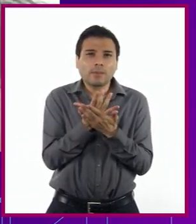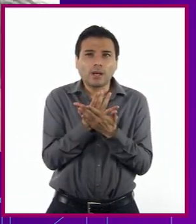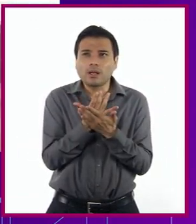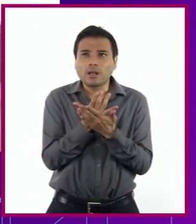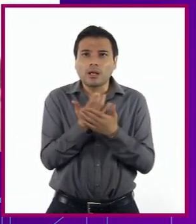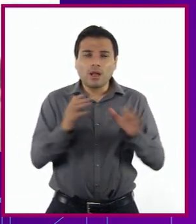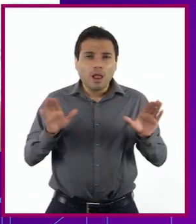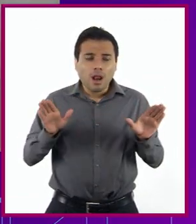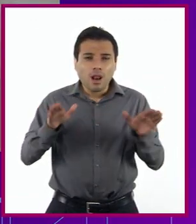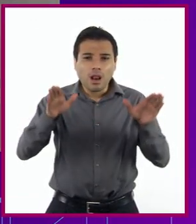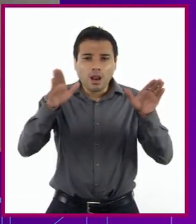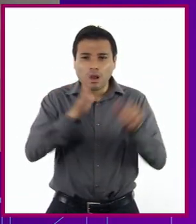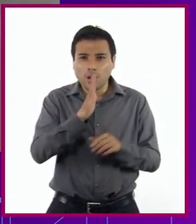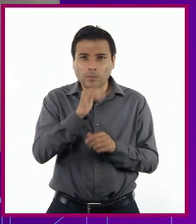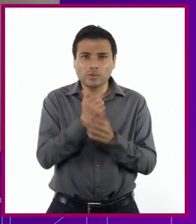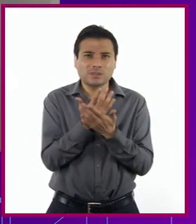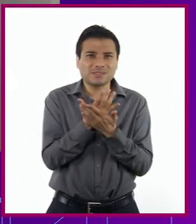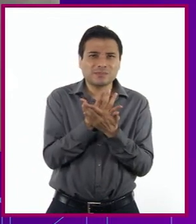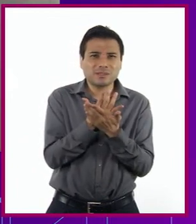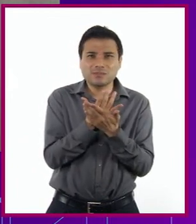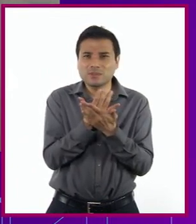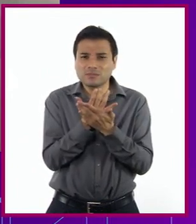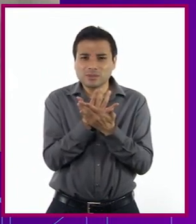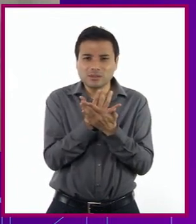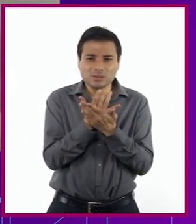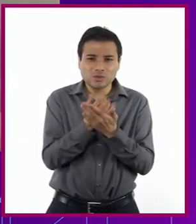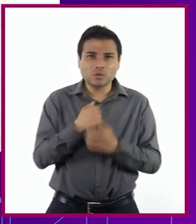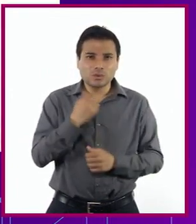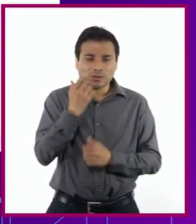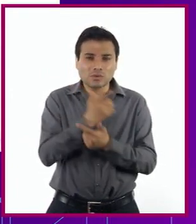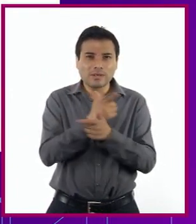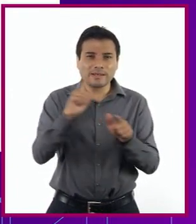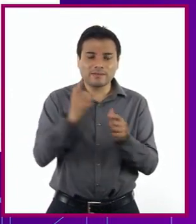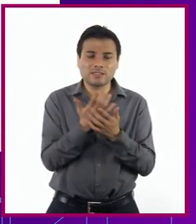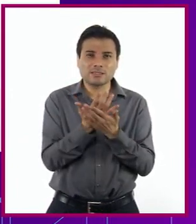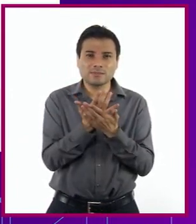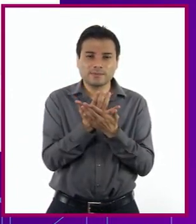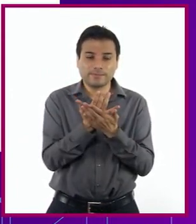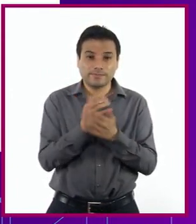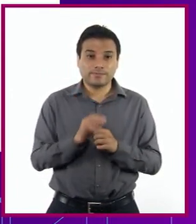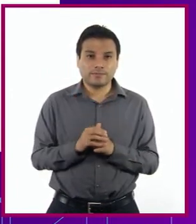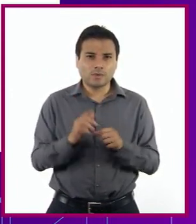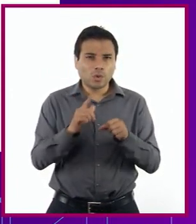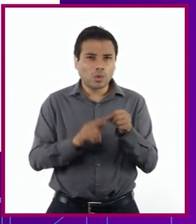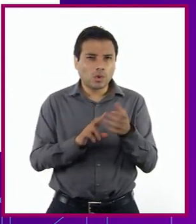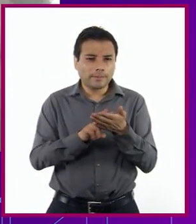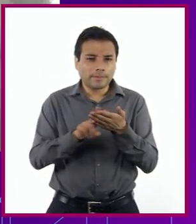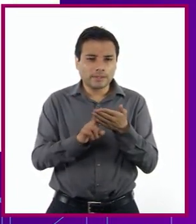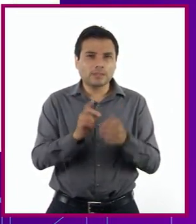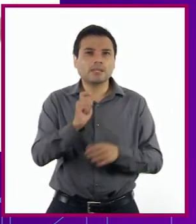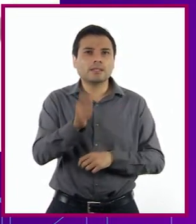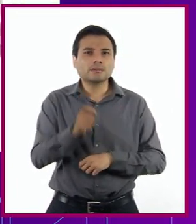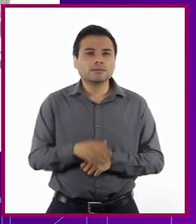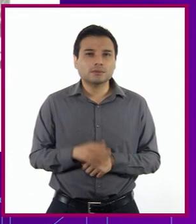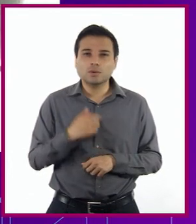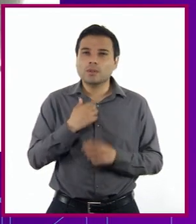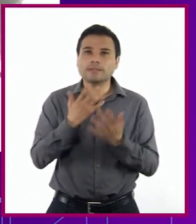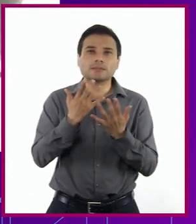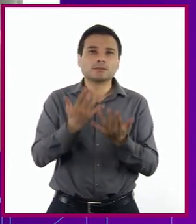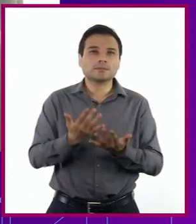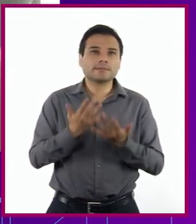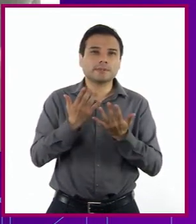vuelo por aquellos lugares que siempre me han gustado. Ser libre. El color verde me representaba la esperanza.